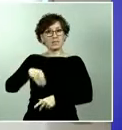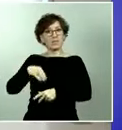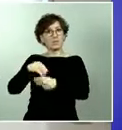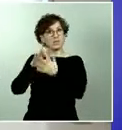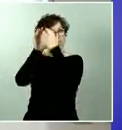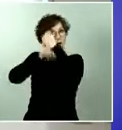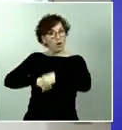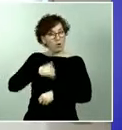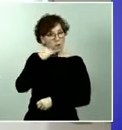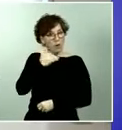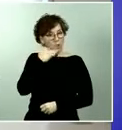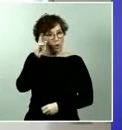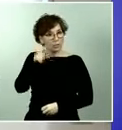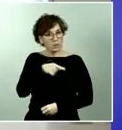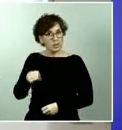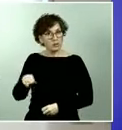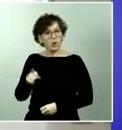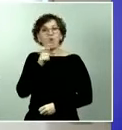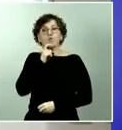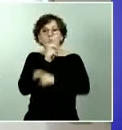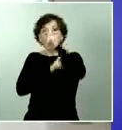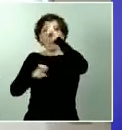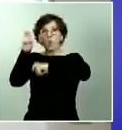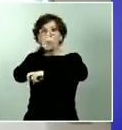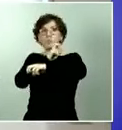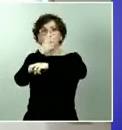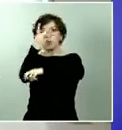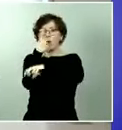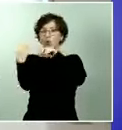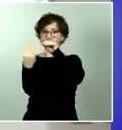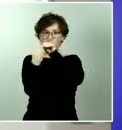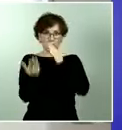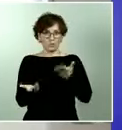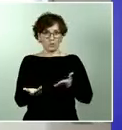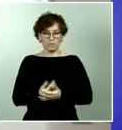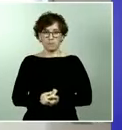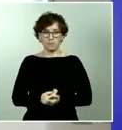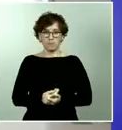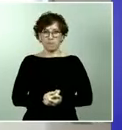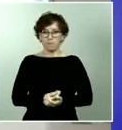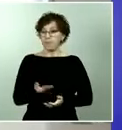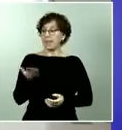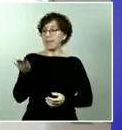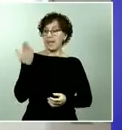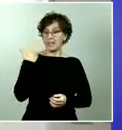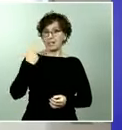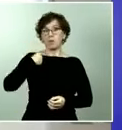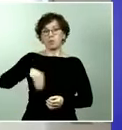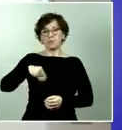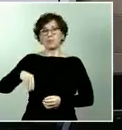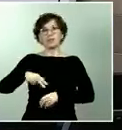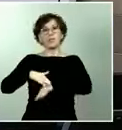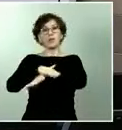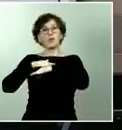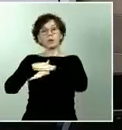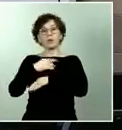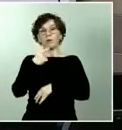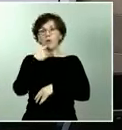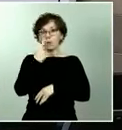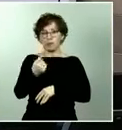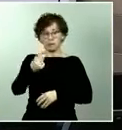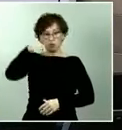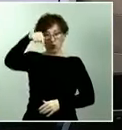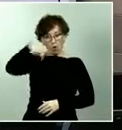las comunidades autónomas. Y una segunda pregunta. Ayer el presidente del Gobierno dijo que hoy se fijaría el precio de los productos